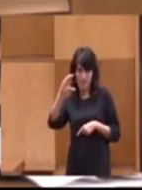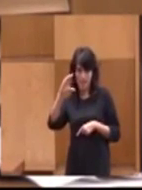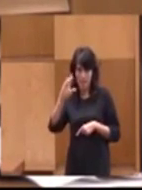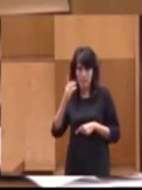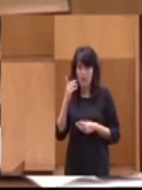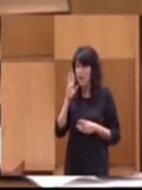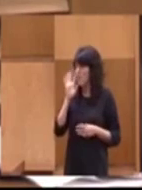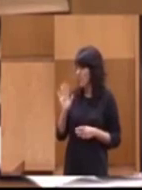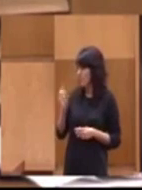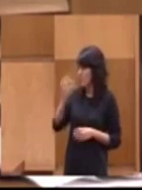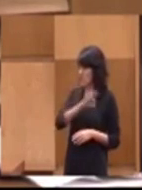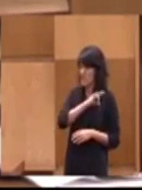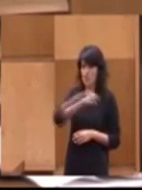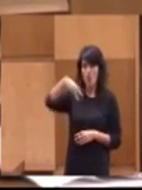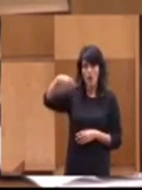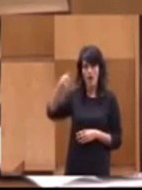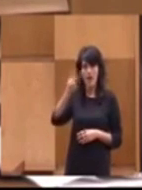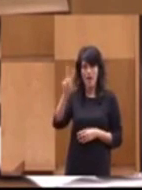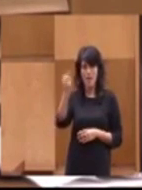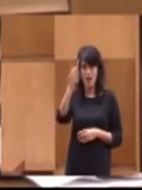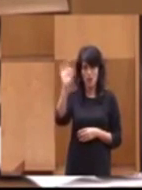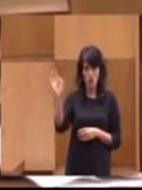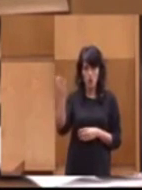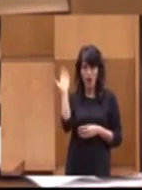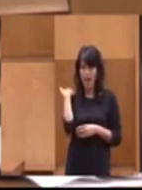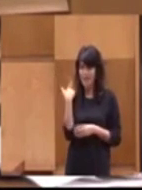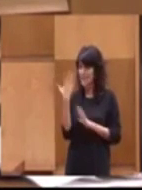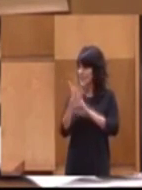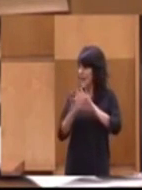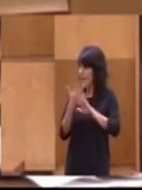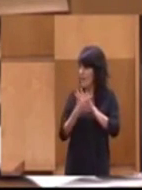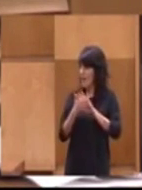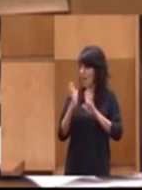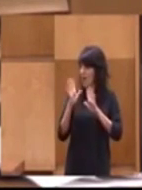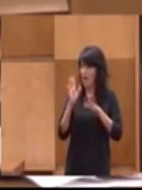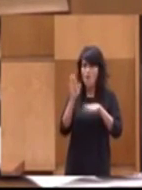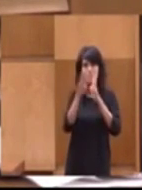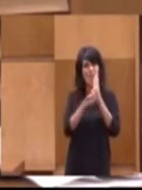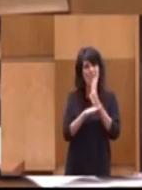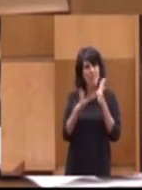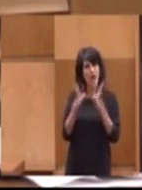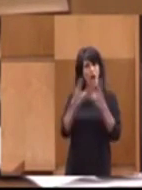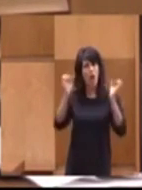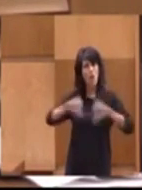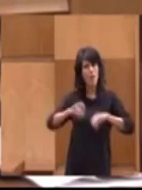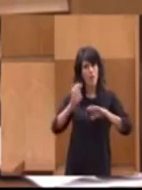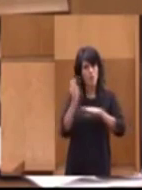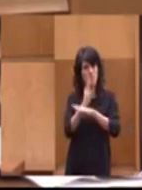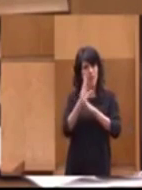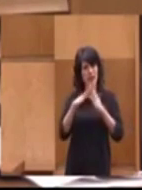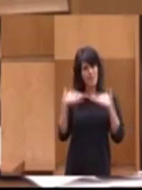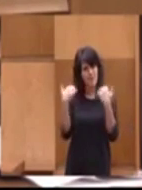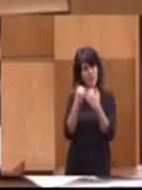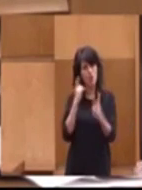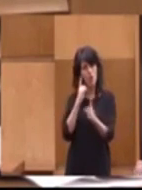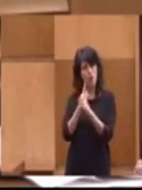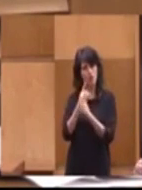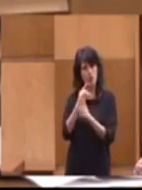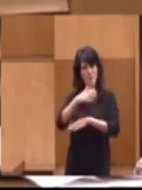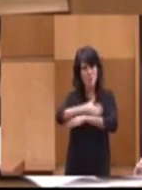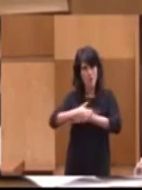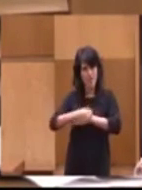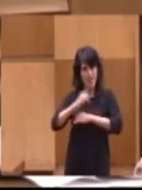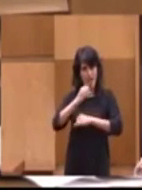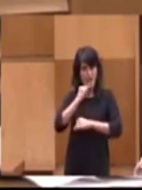Por cierto, señor Navarro, usted hablaba antes de una mayoría parlamentaria, de un acuerdo parlamentario en contra de la pobreza energética. Esta